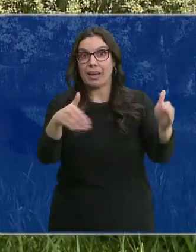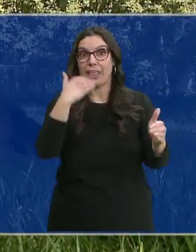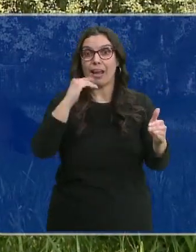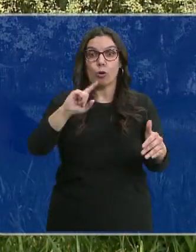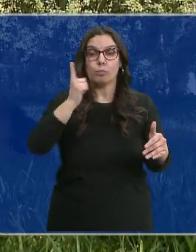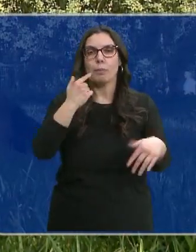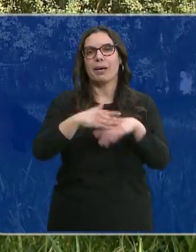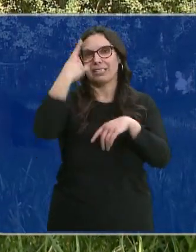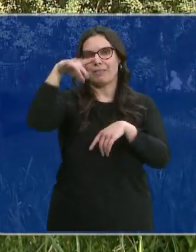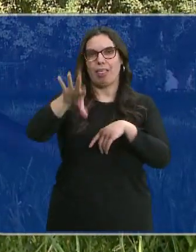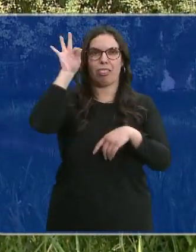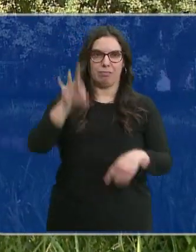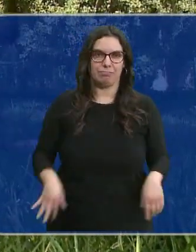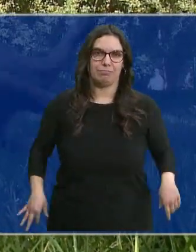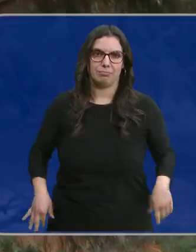más fácil identificarles.